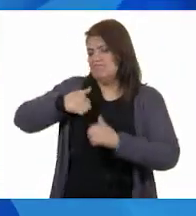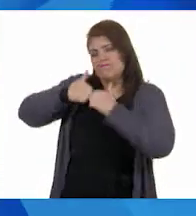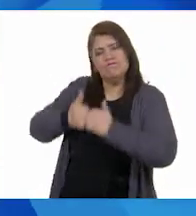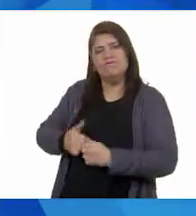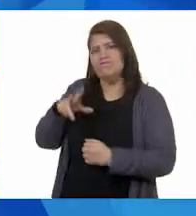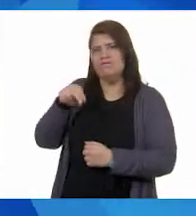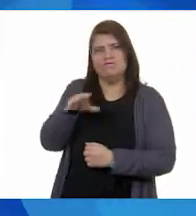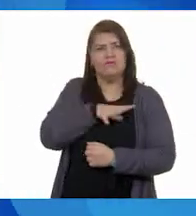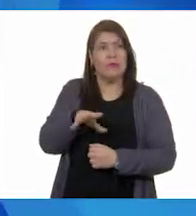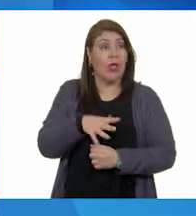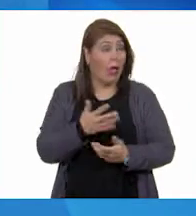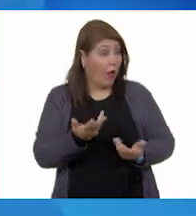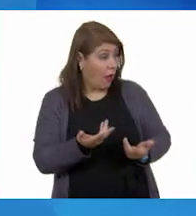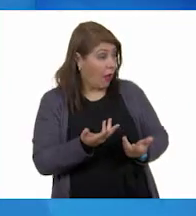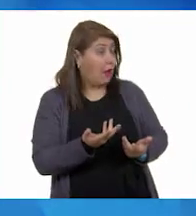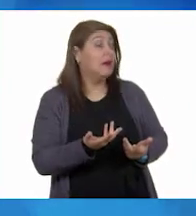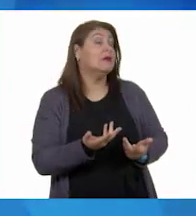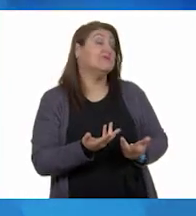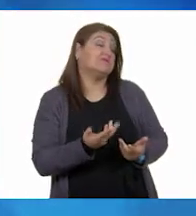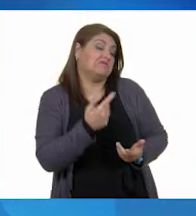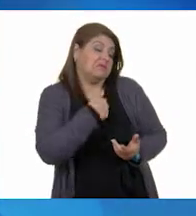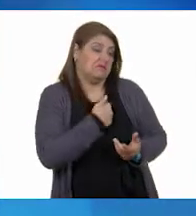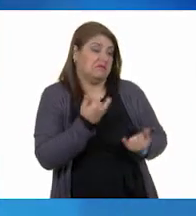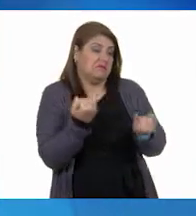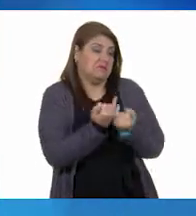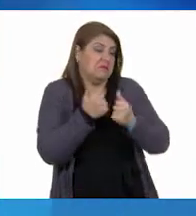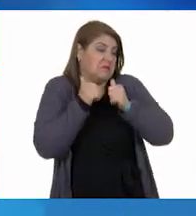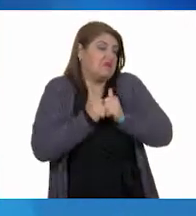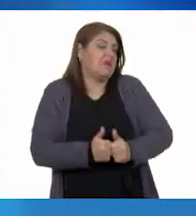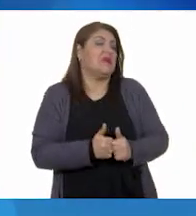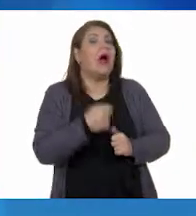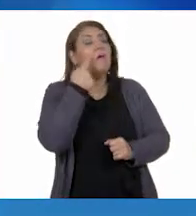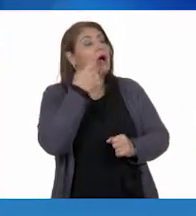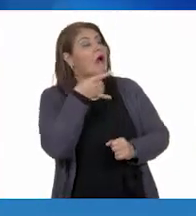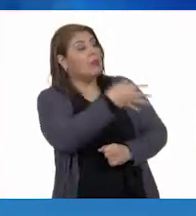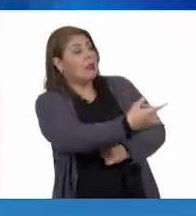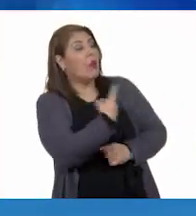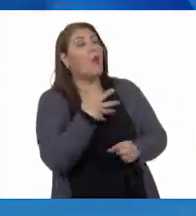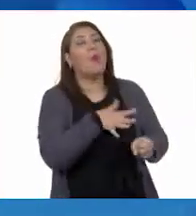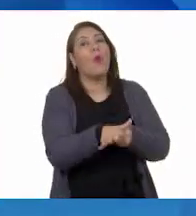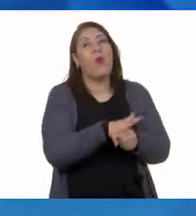no nos movemos. ¿Ah, sí? Pues nosotras tampoco. A ver quién puede más.